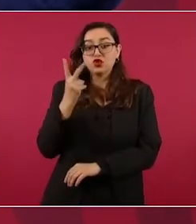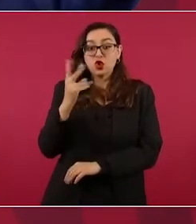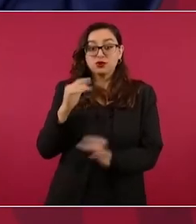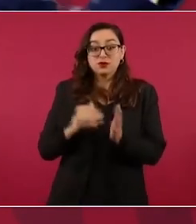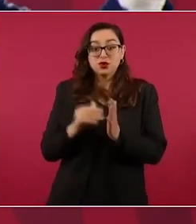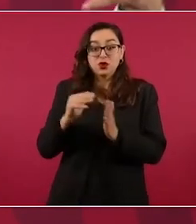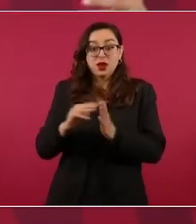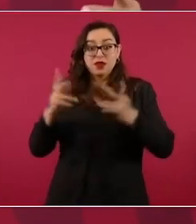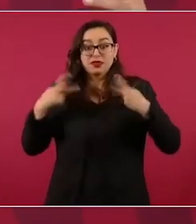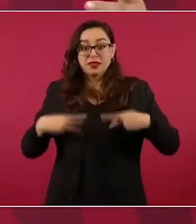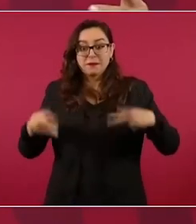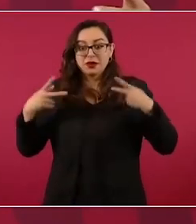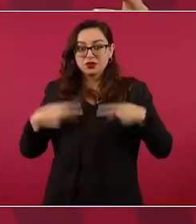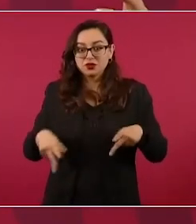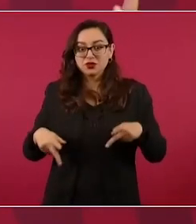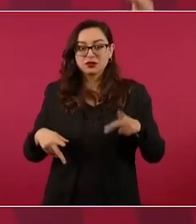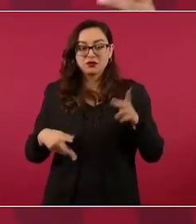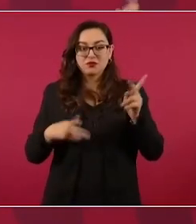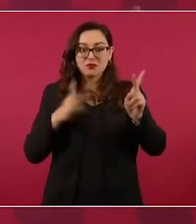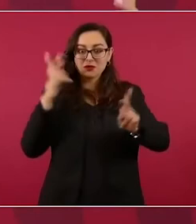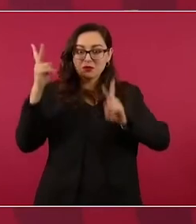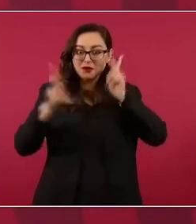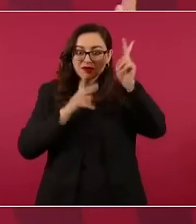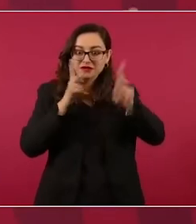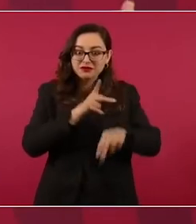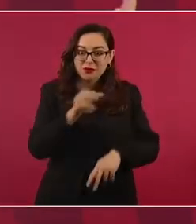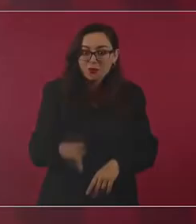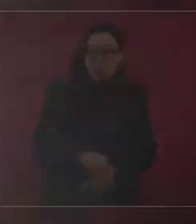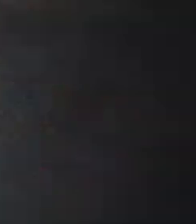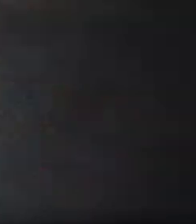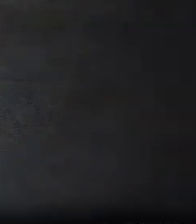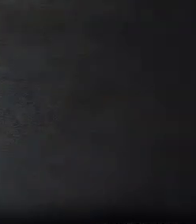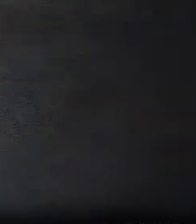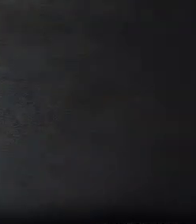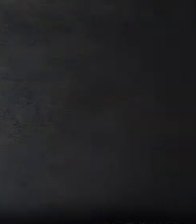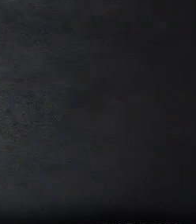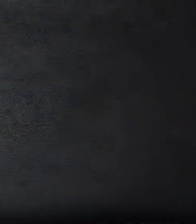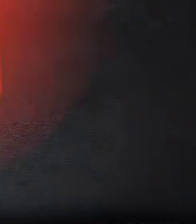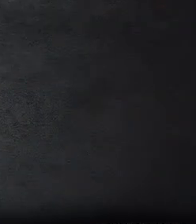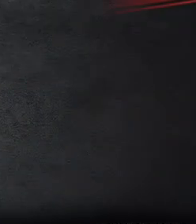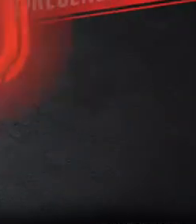significa para el sudeste, para el desarrollo.